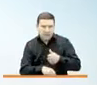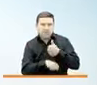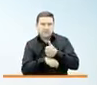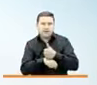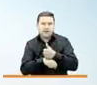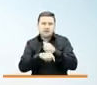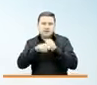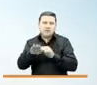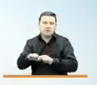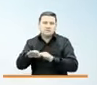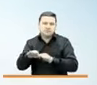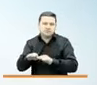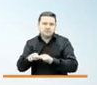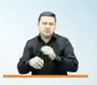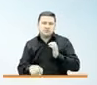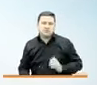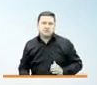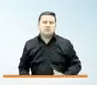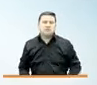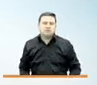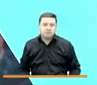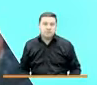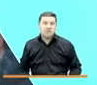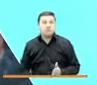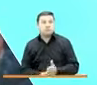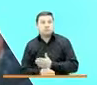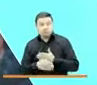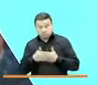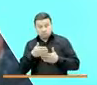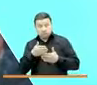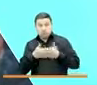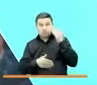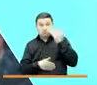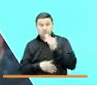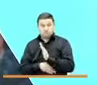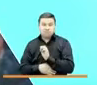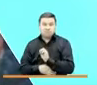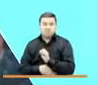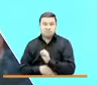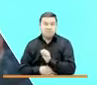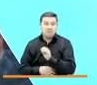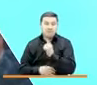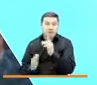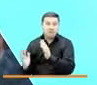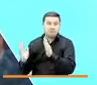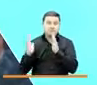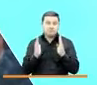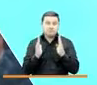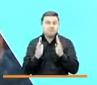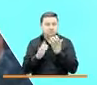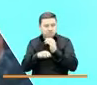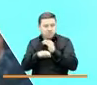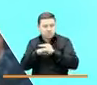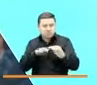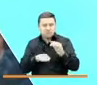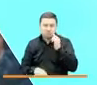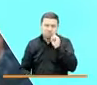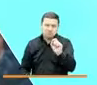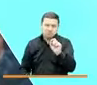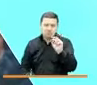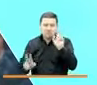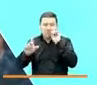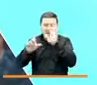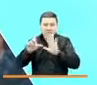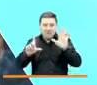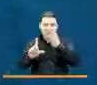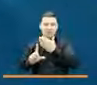representantes de la ciudadanía. Antes de dar inicio en nuestro primer bloque, los invitamos a ver el siguiente video.